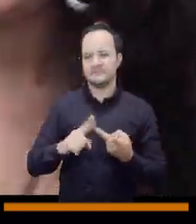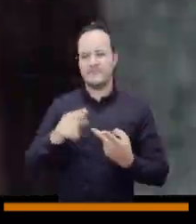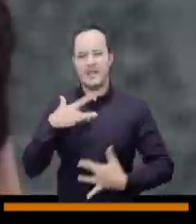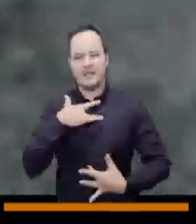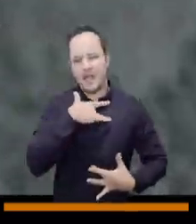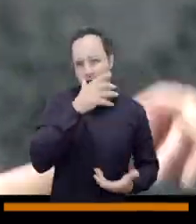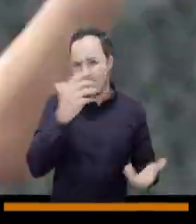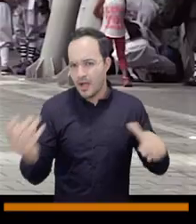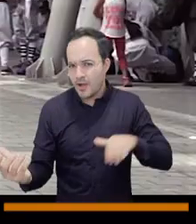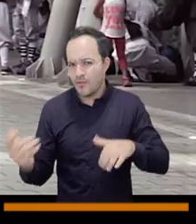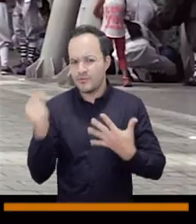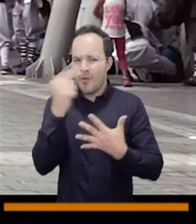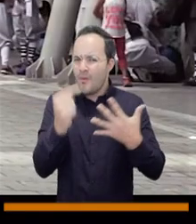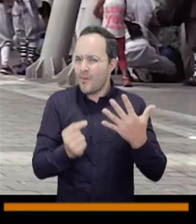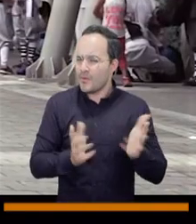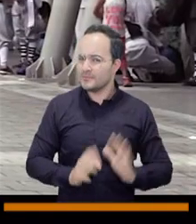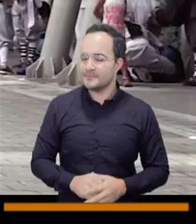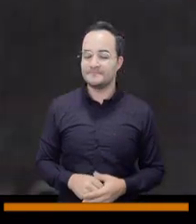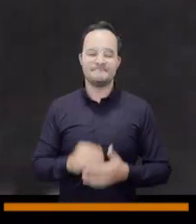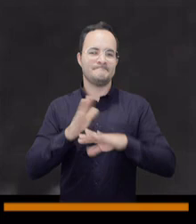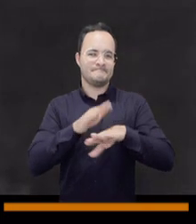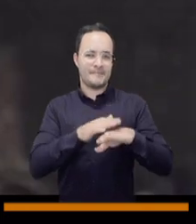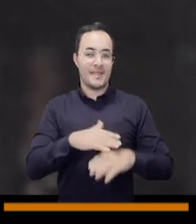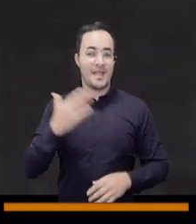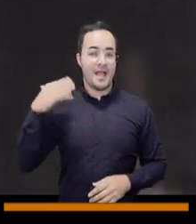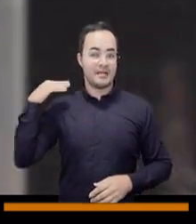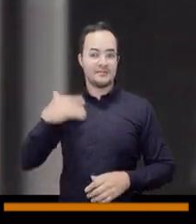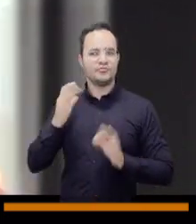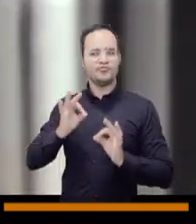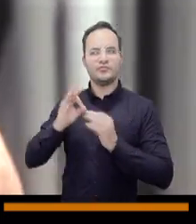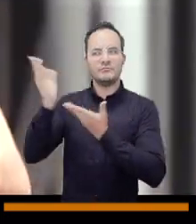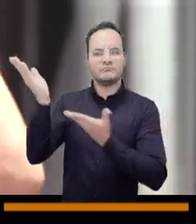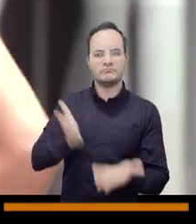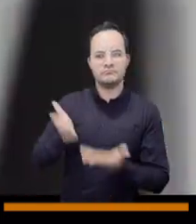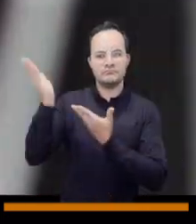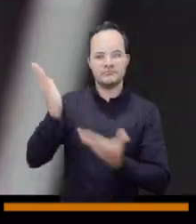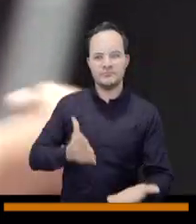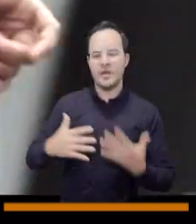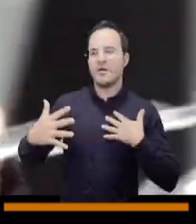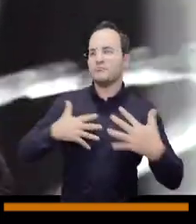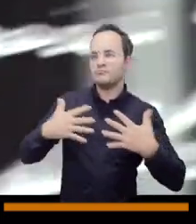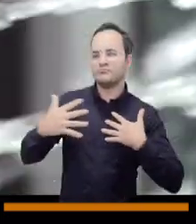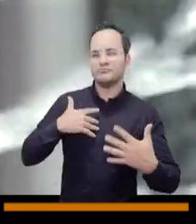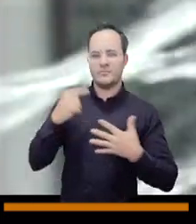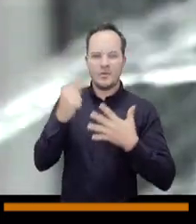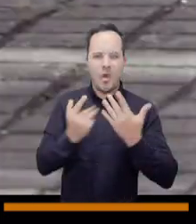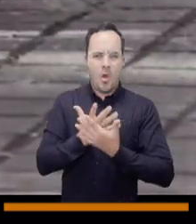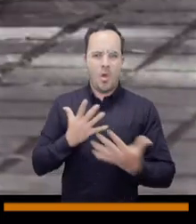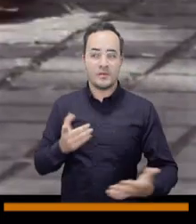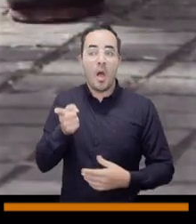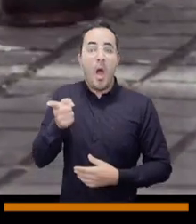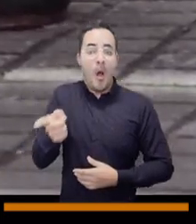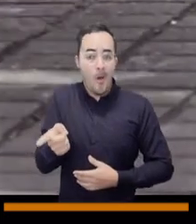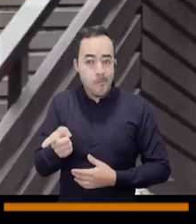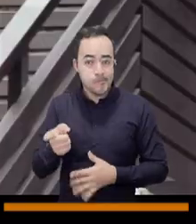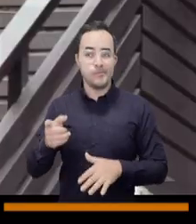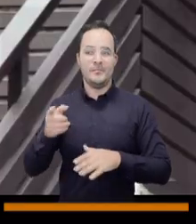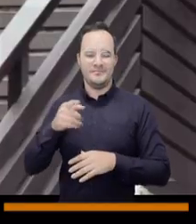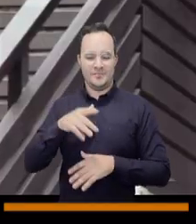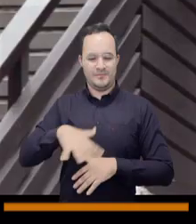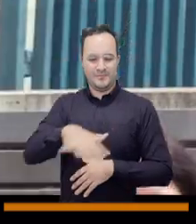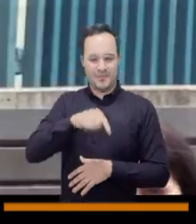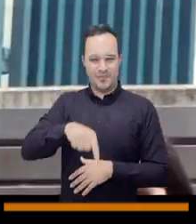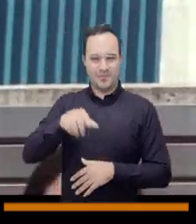Digamos, cuando venían las óperas, los teatros óperas, las alzuelas y todo, al Teatro Junín, siempre,